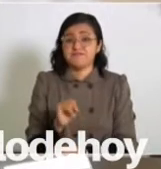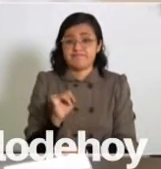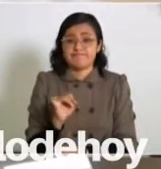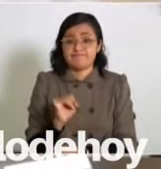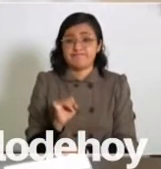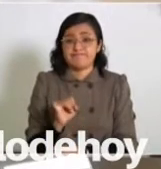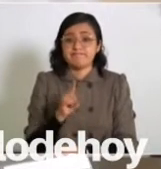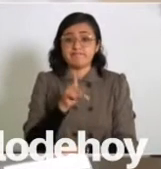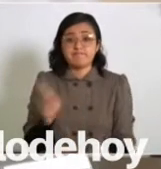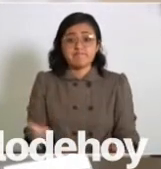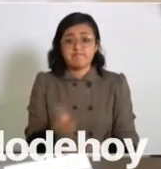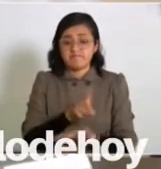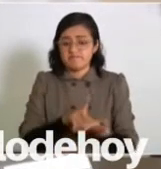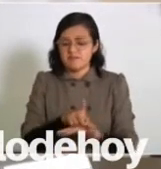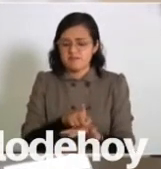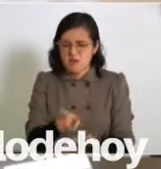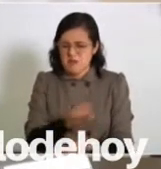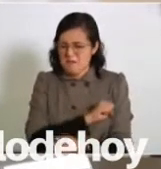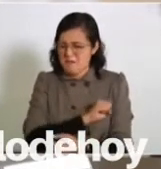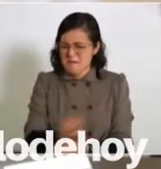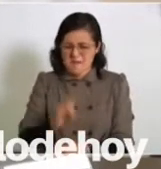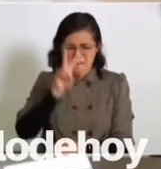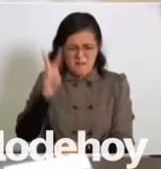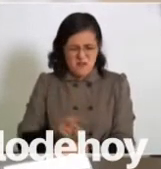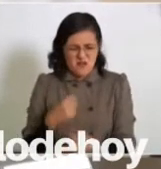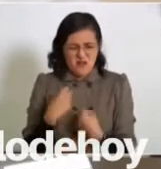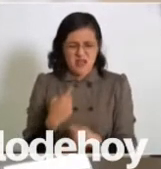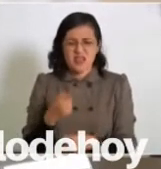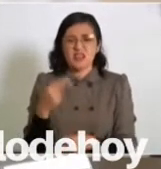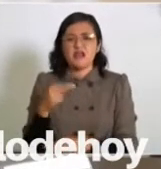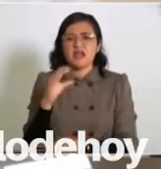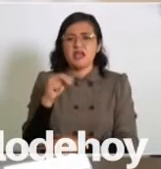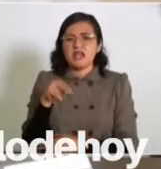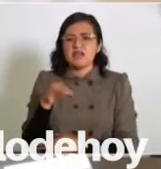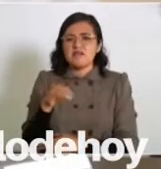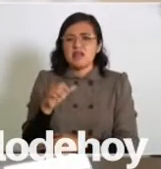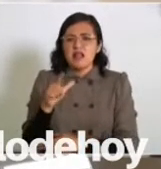narcomenudista violentísimo. ¿Cómo se llama el caníbal?